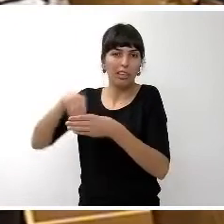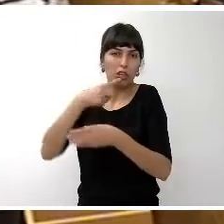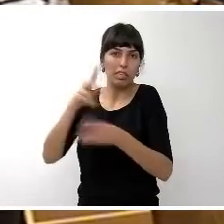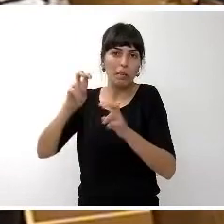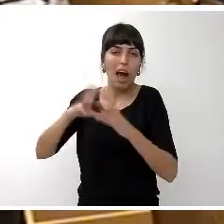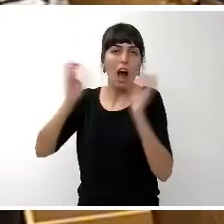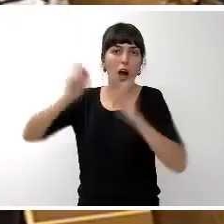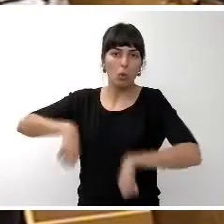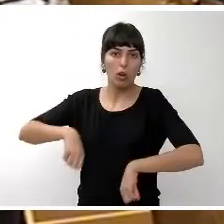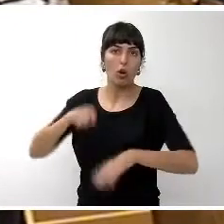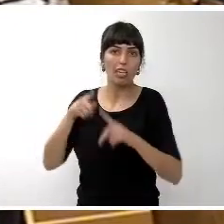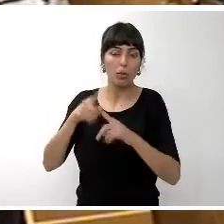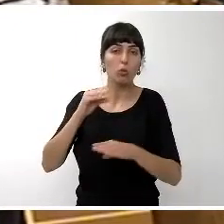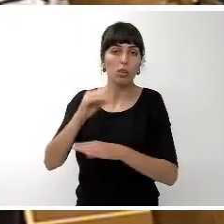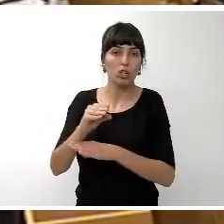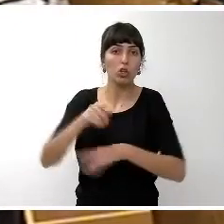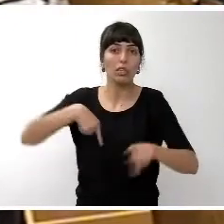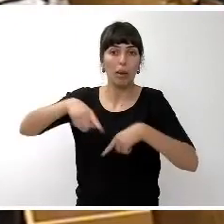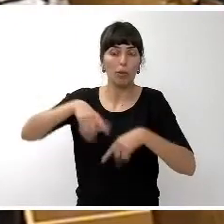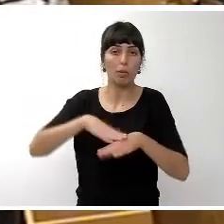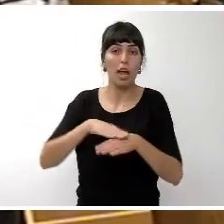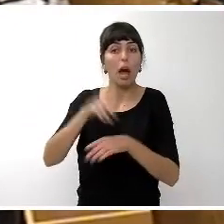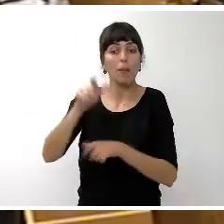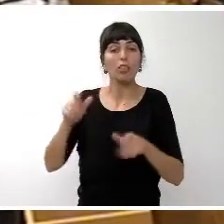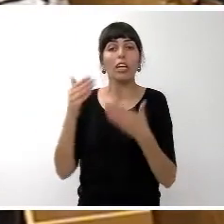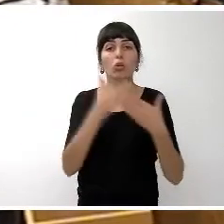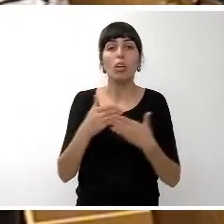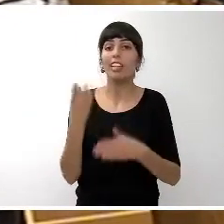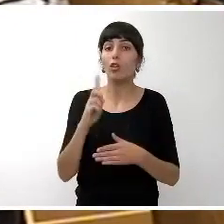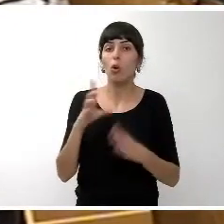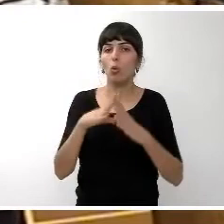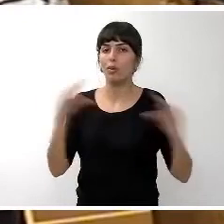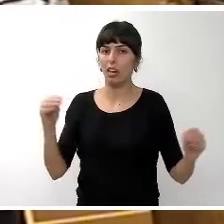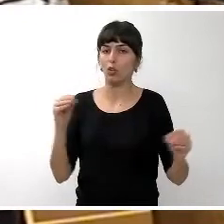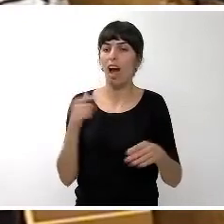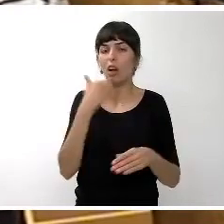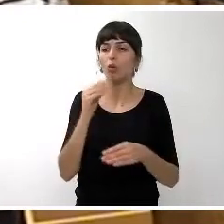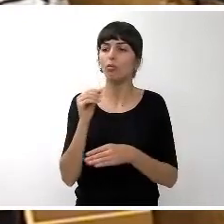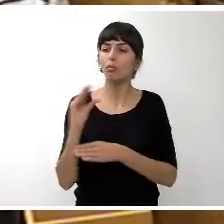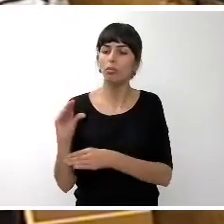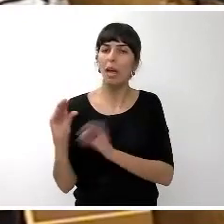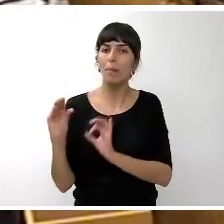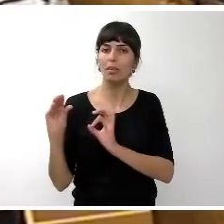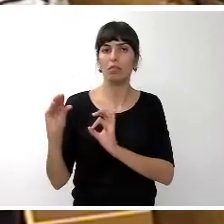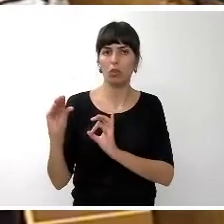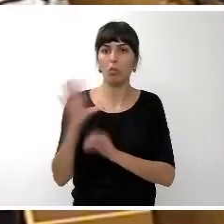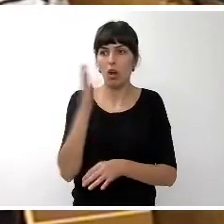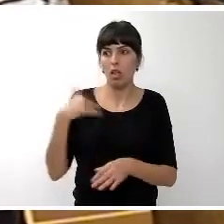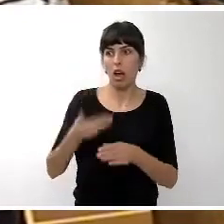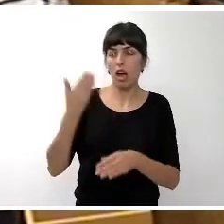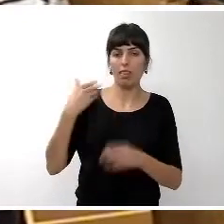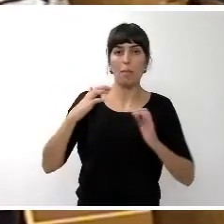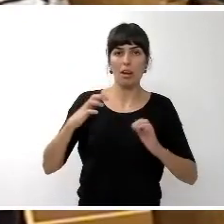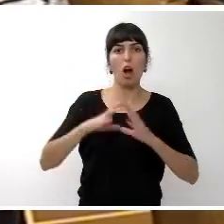al transporte de estudiantes no universitarios una dotación específica ya que también ha sido un acuerdo de este pleno por